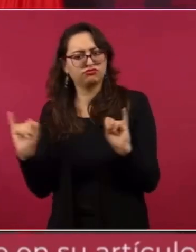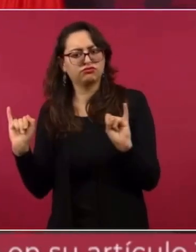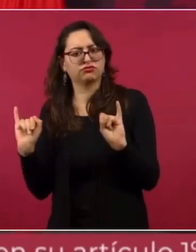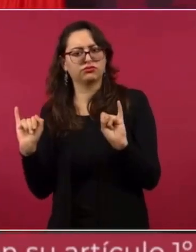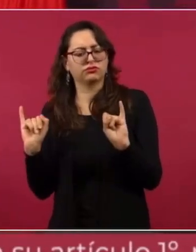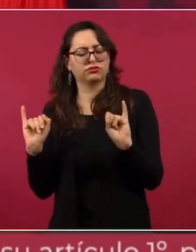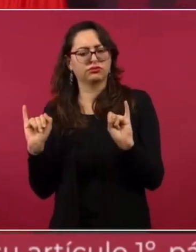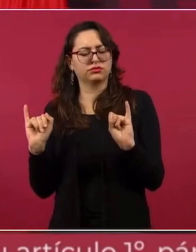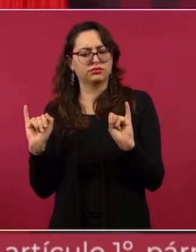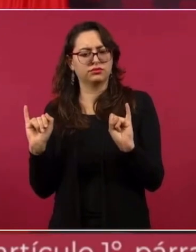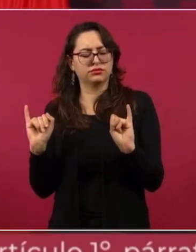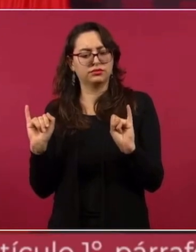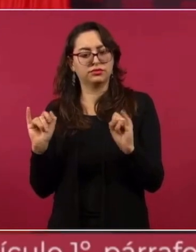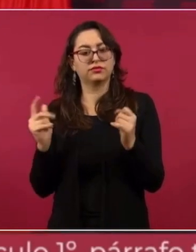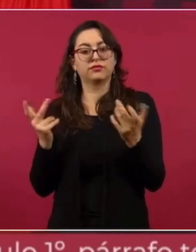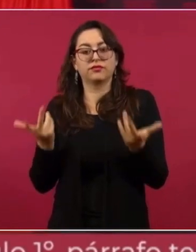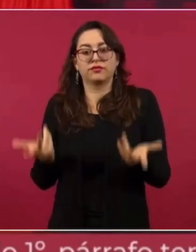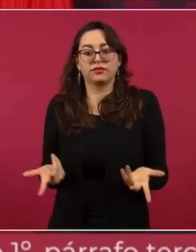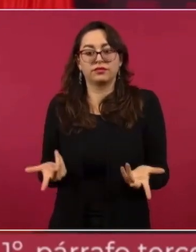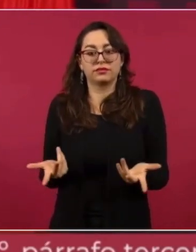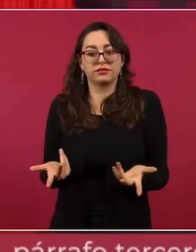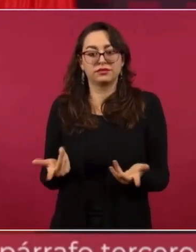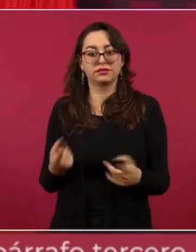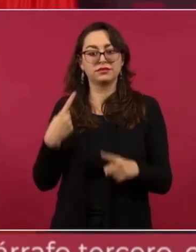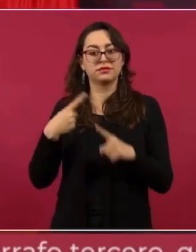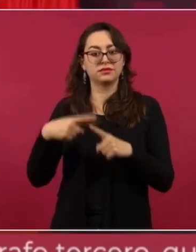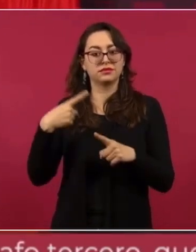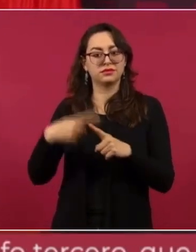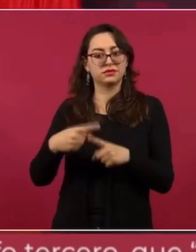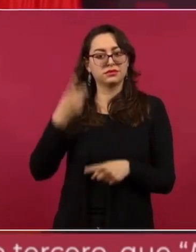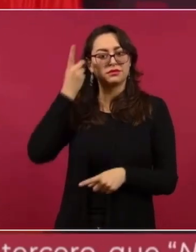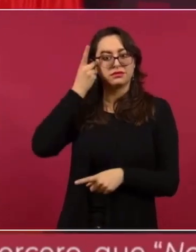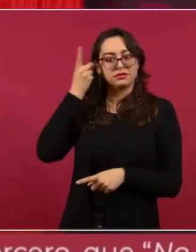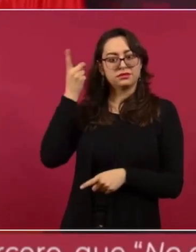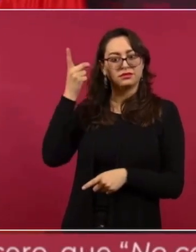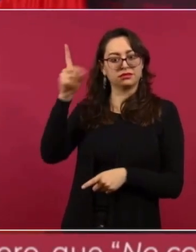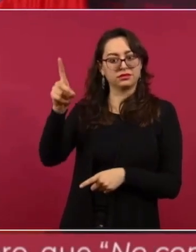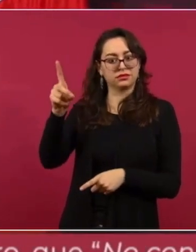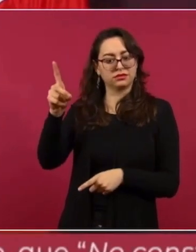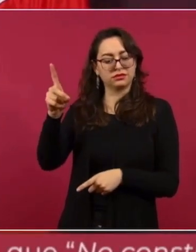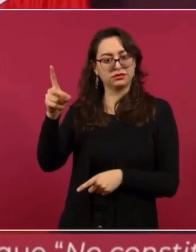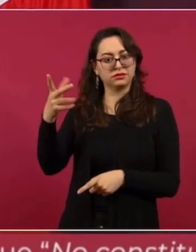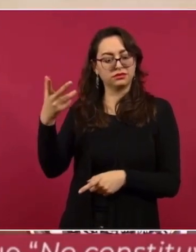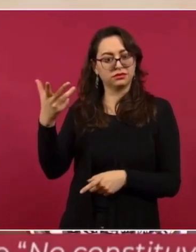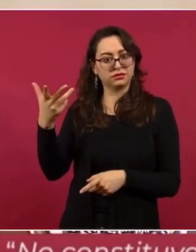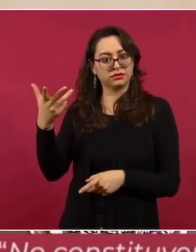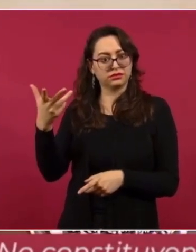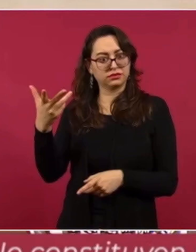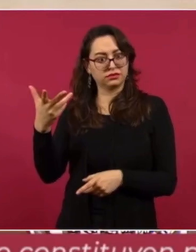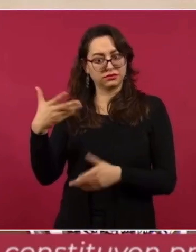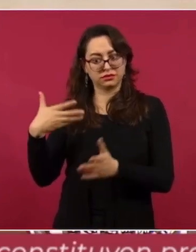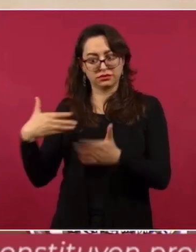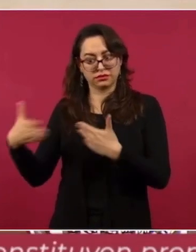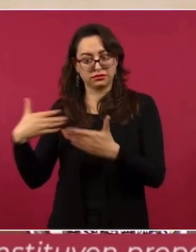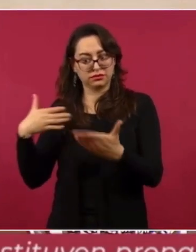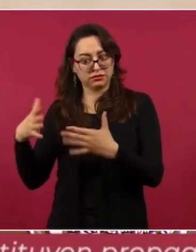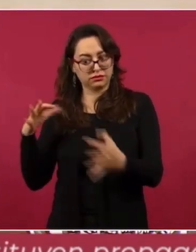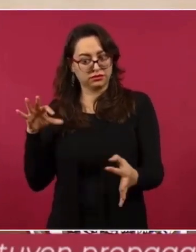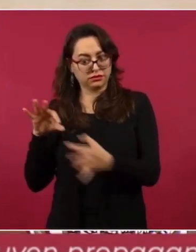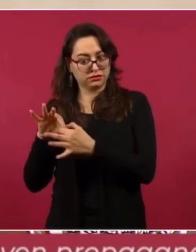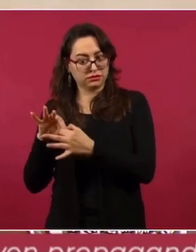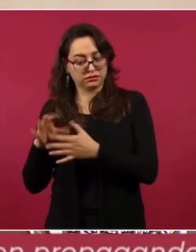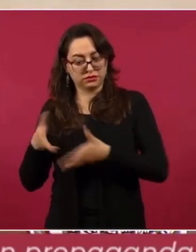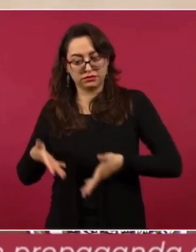no le pertenecía a Panamá, al país.